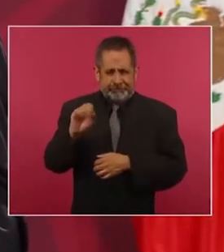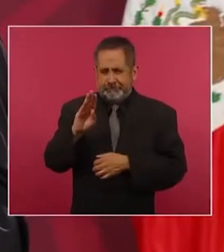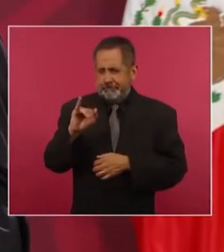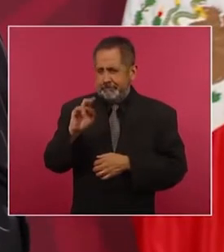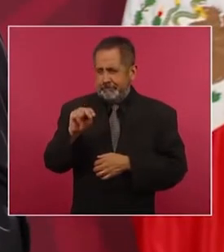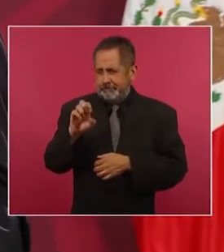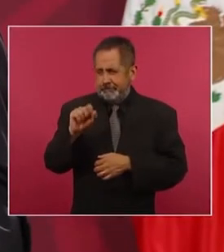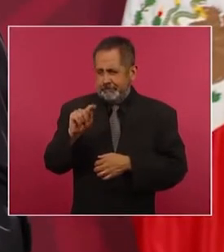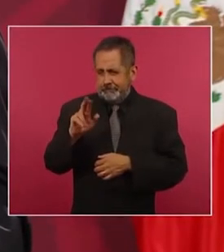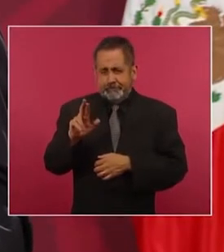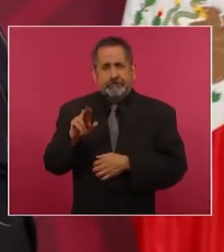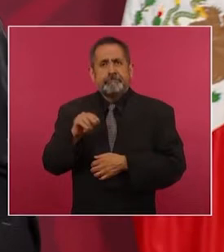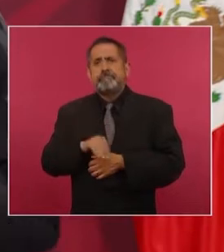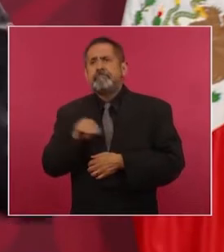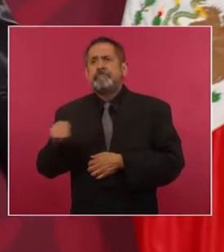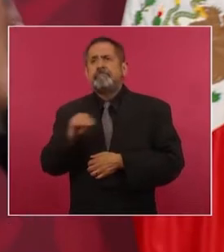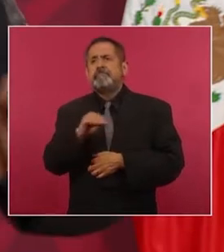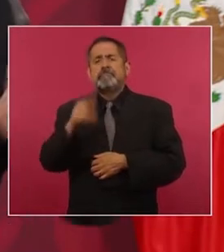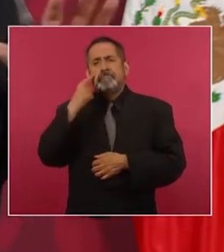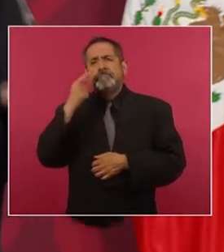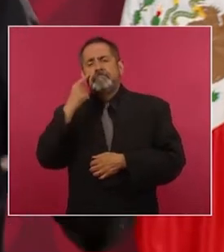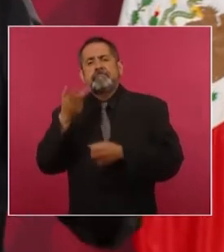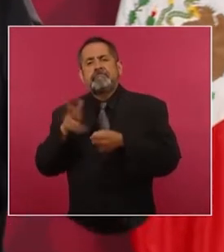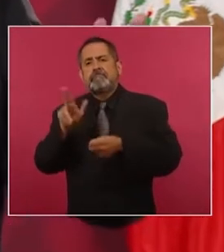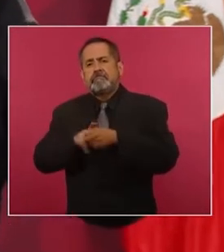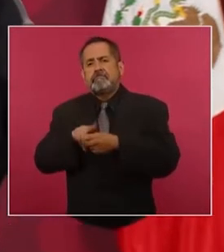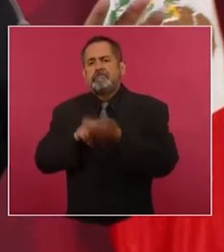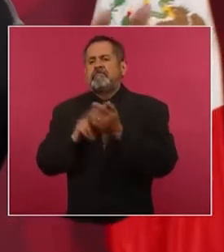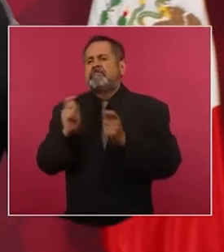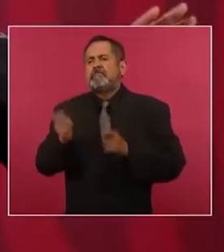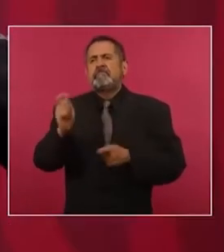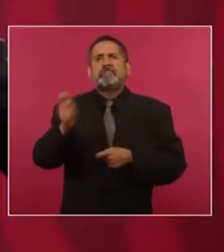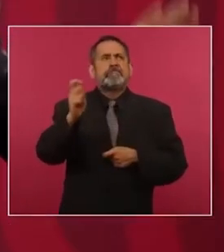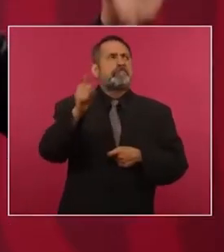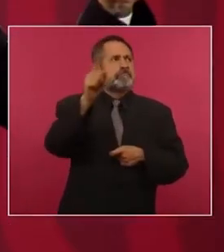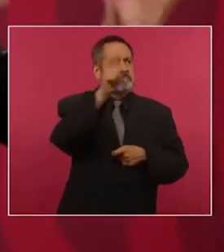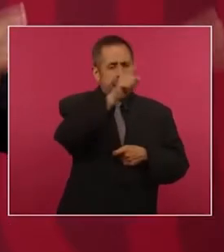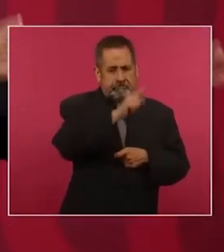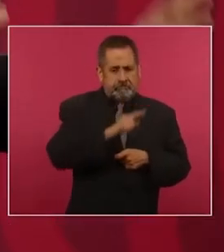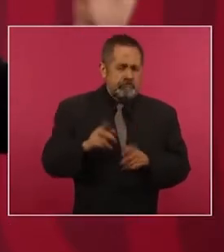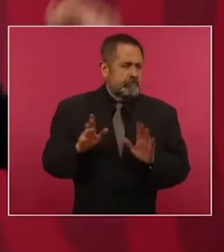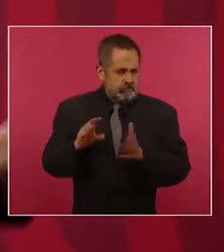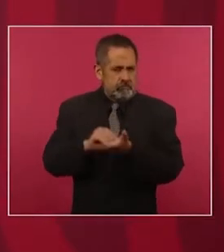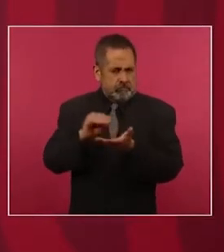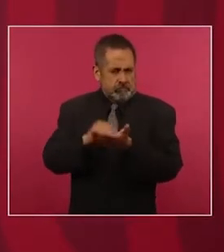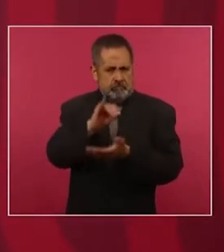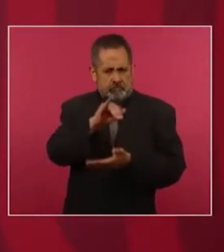que eran y siguen siendo de lo mejor.